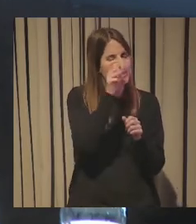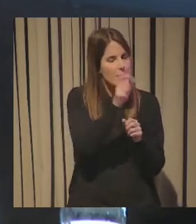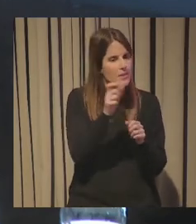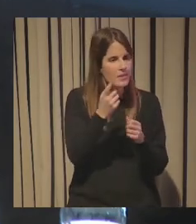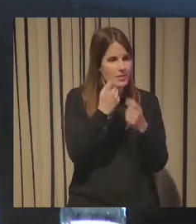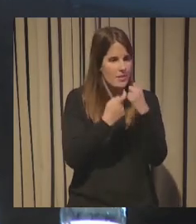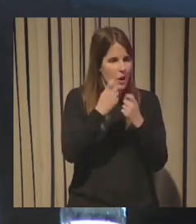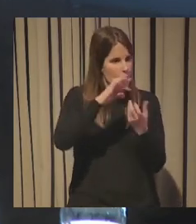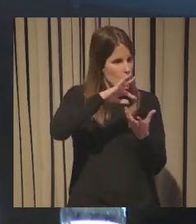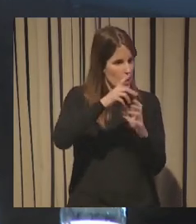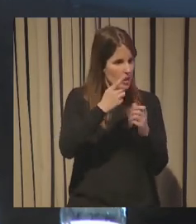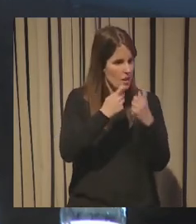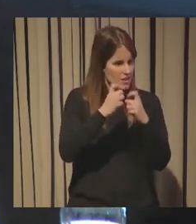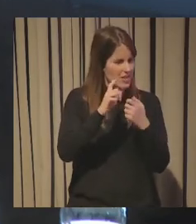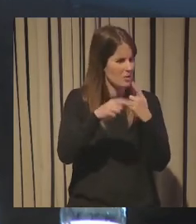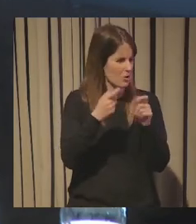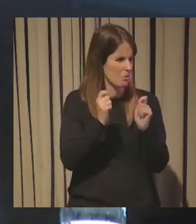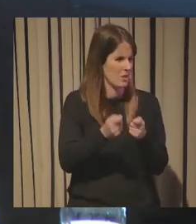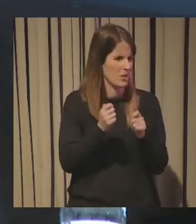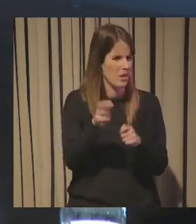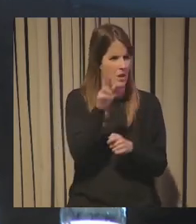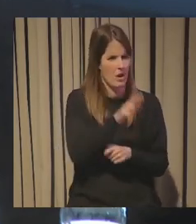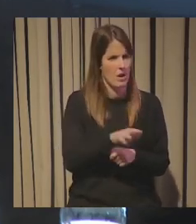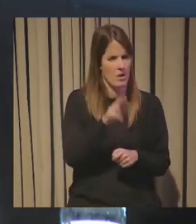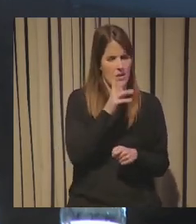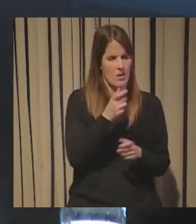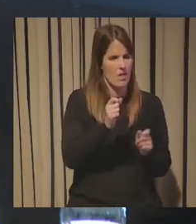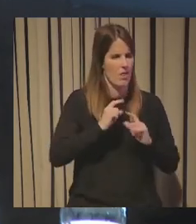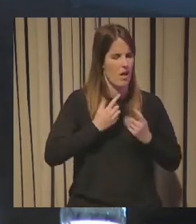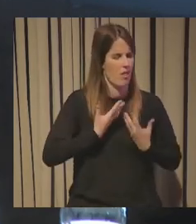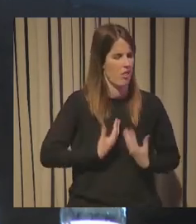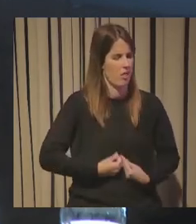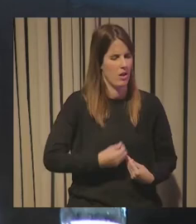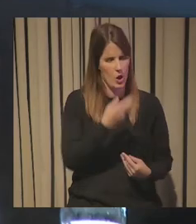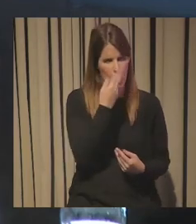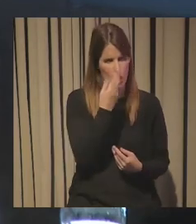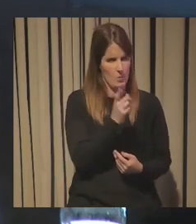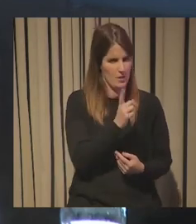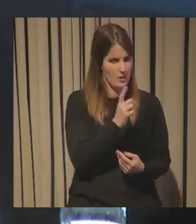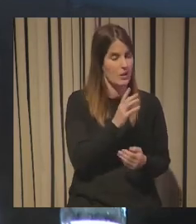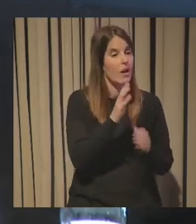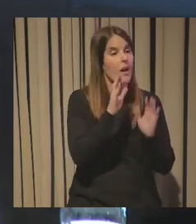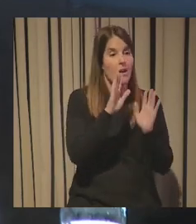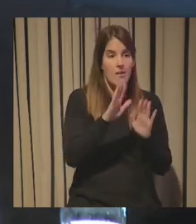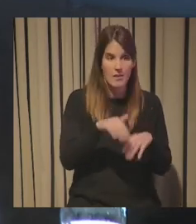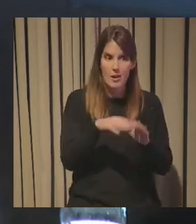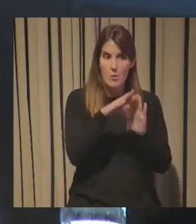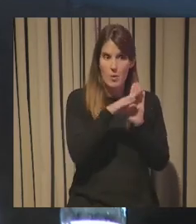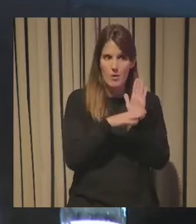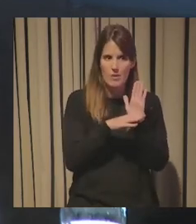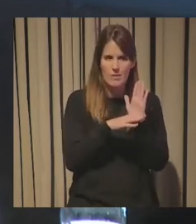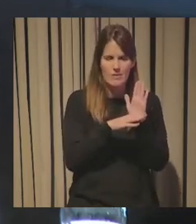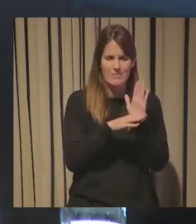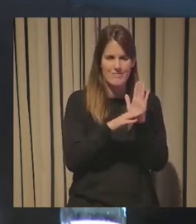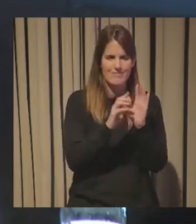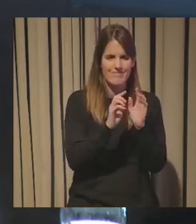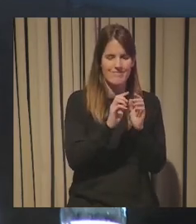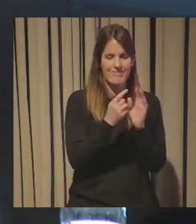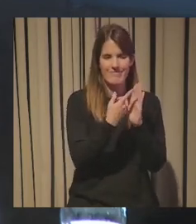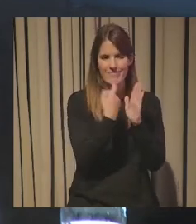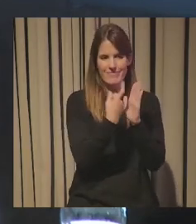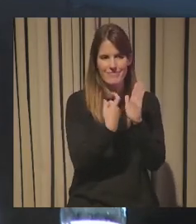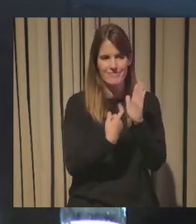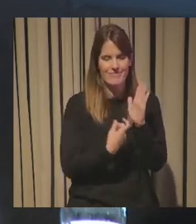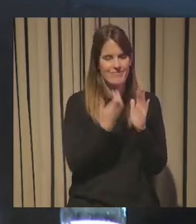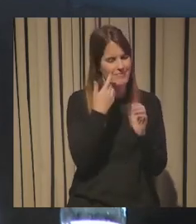informativo y luego ya no me des la caca porque ya estoy triste entonces ha habido un claro una clara desaparición